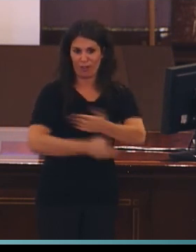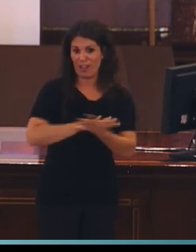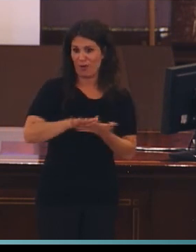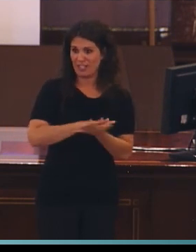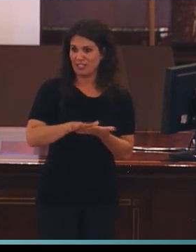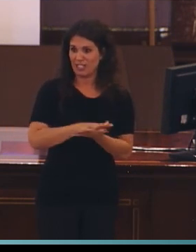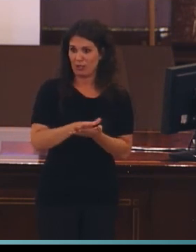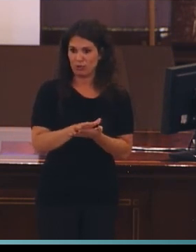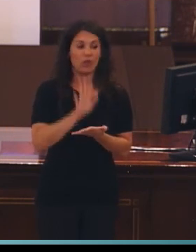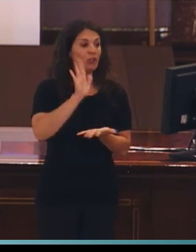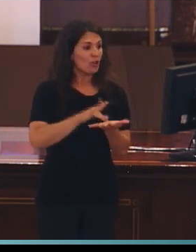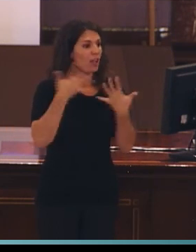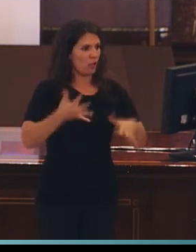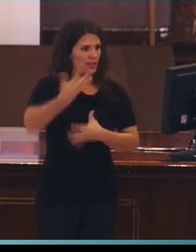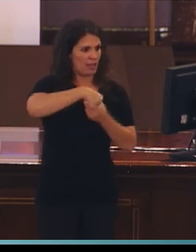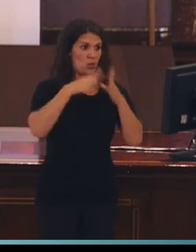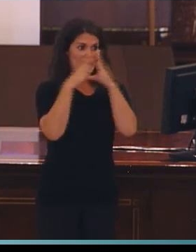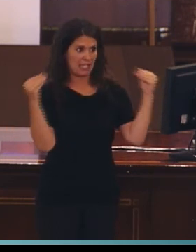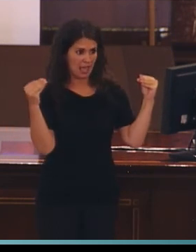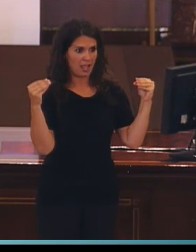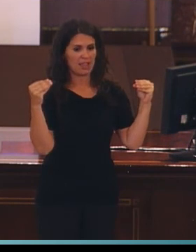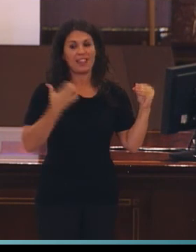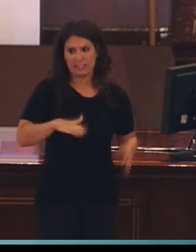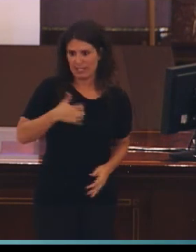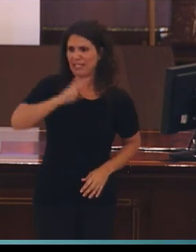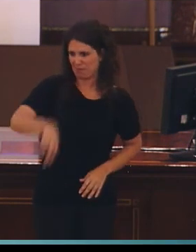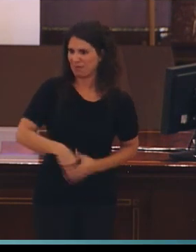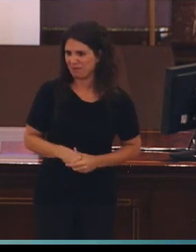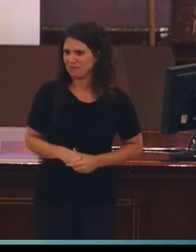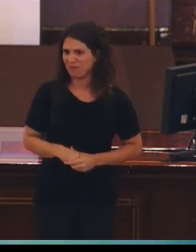que se imparten en la Universidad de Sevilla.